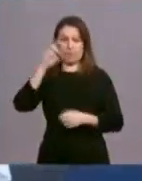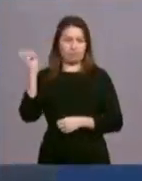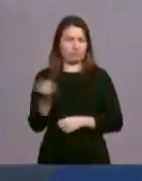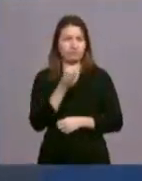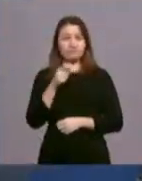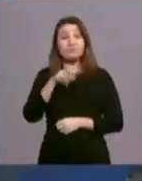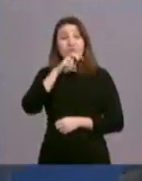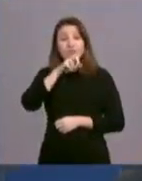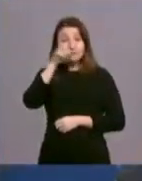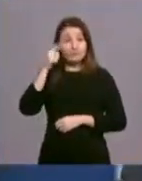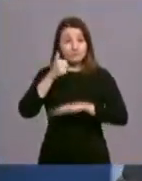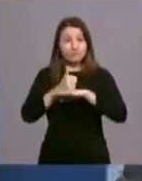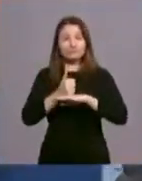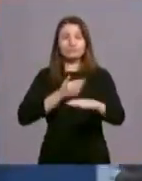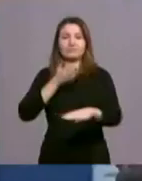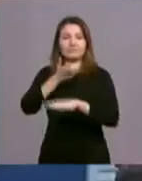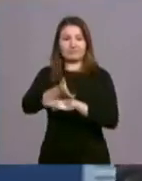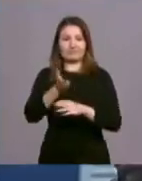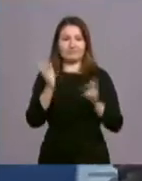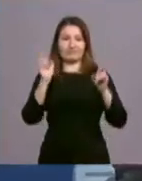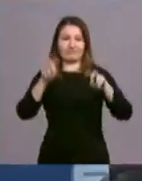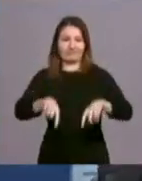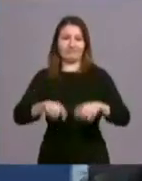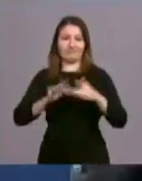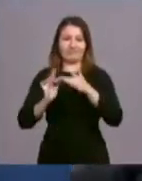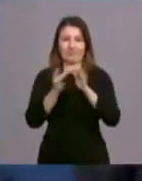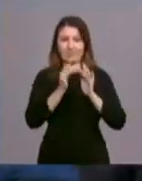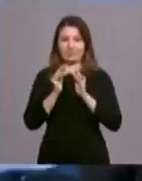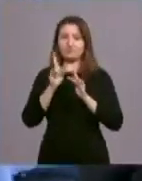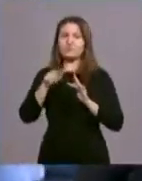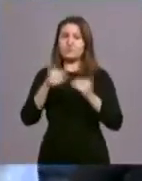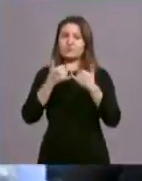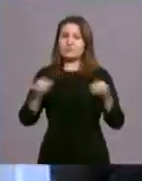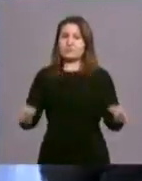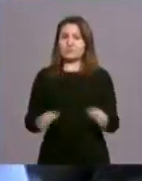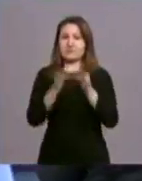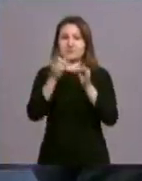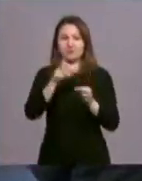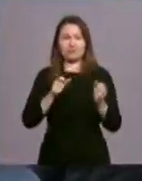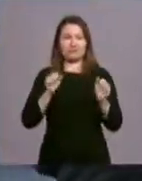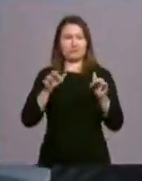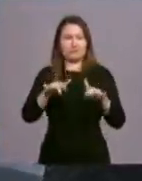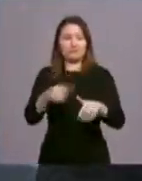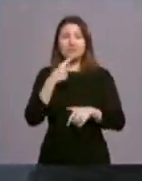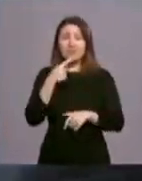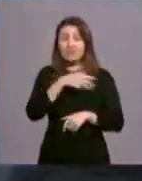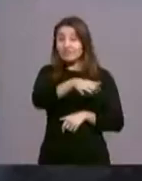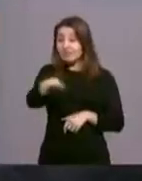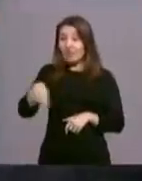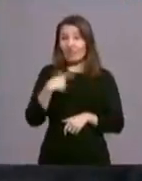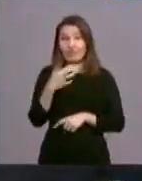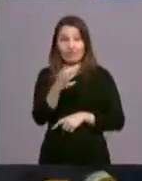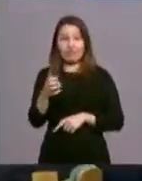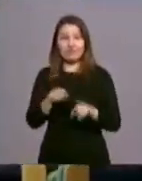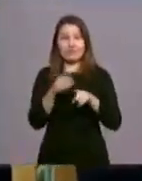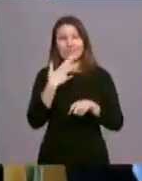madrileño visitó Encuentro Madrid y presidió una eucaristía a que asistieron numerosos fieles a los que les dijo que eran la sal de la tierra ya que entran